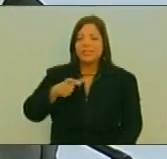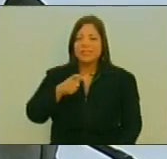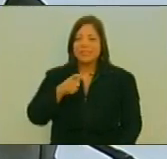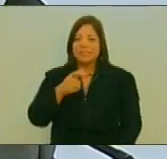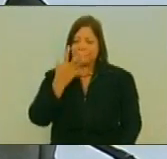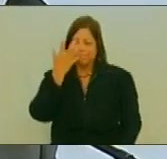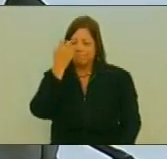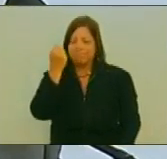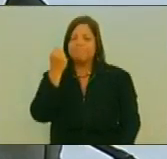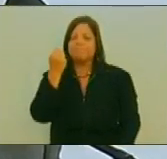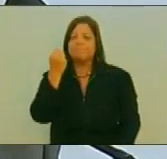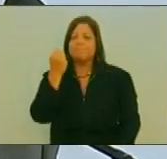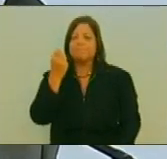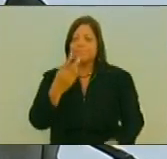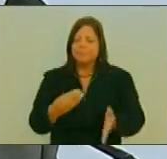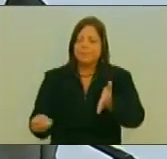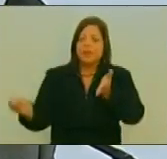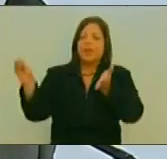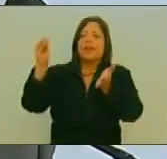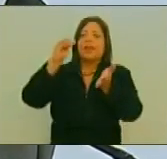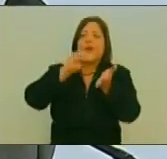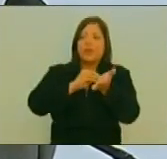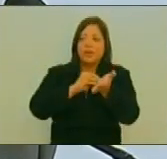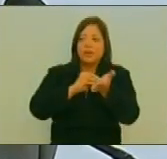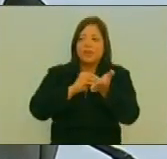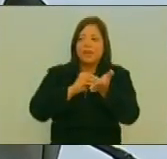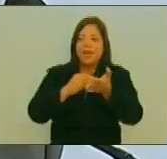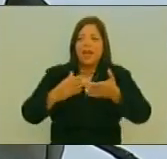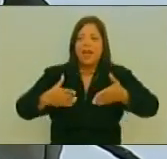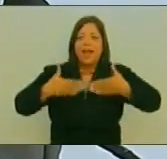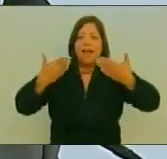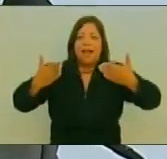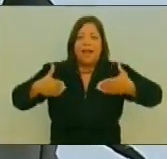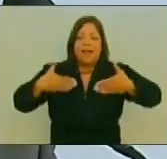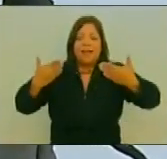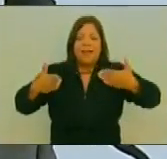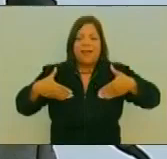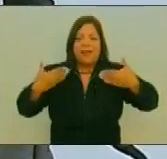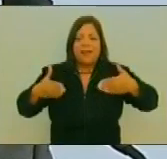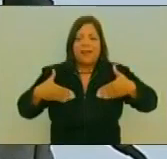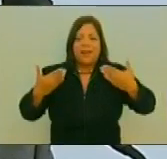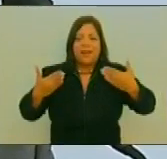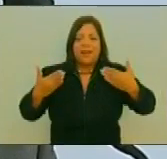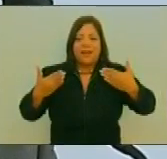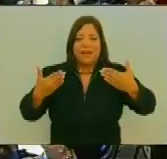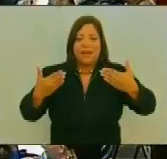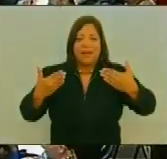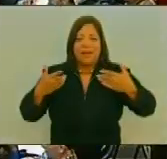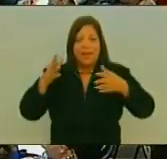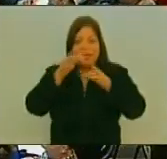Y que regresa De la alegría Y de los signos